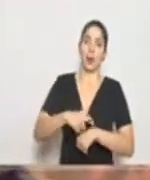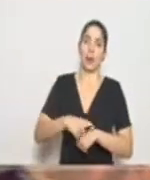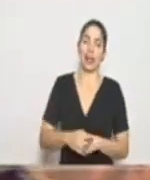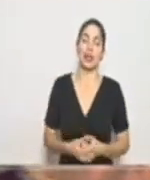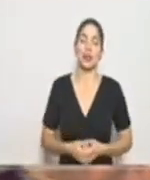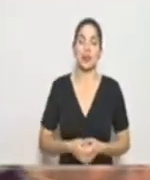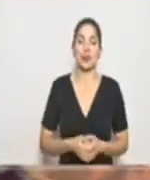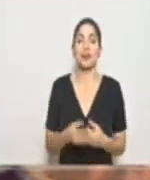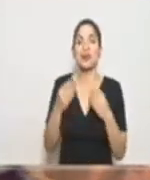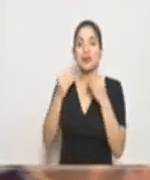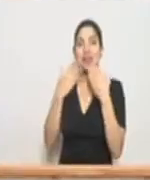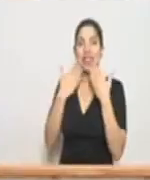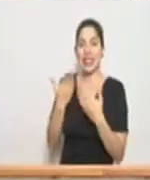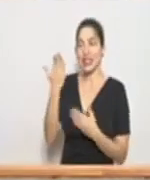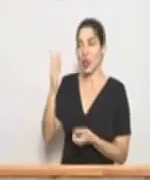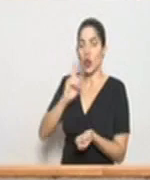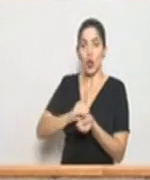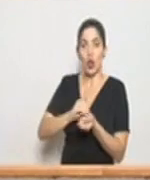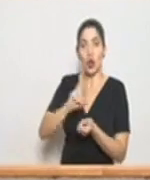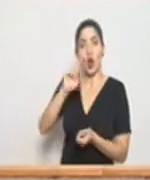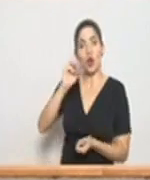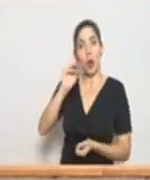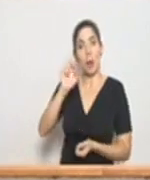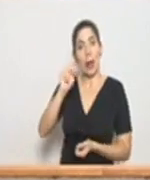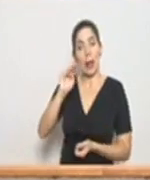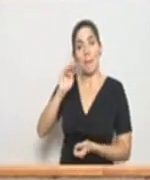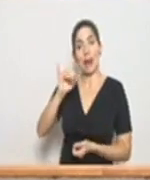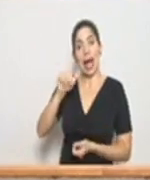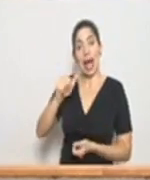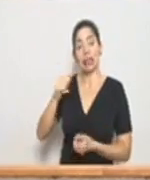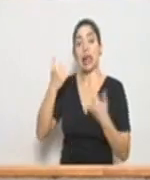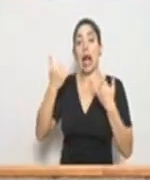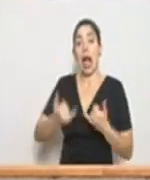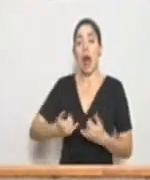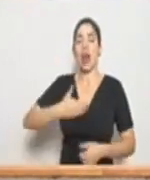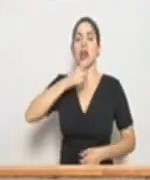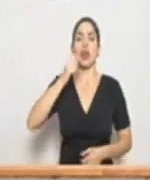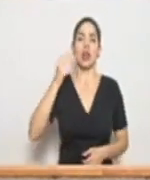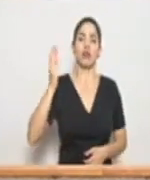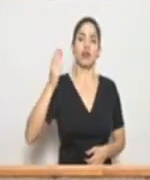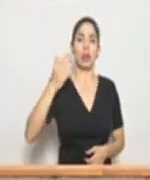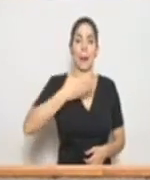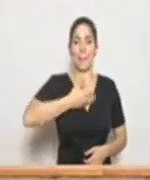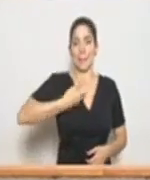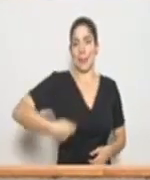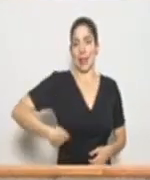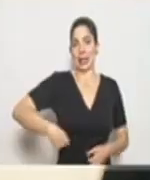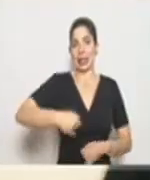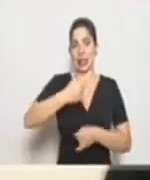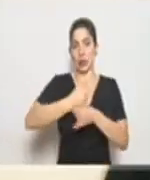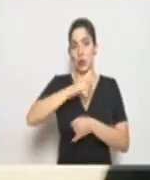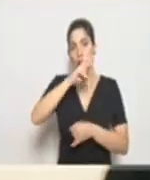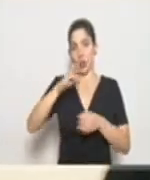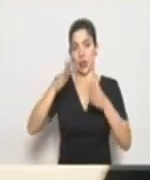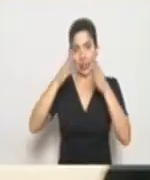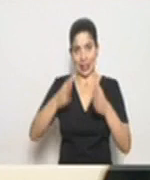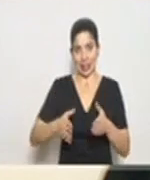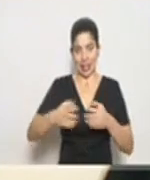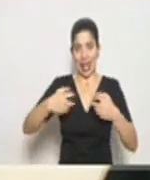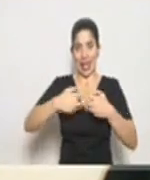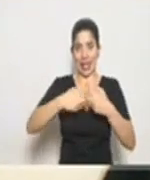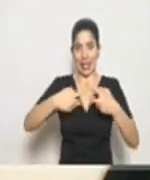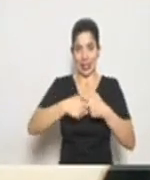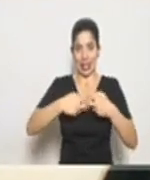Muchas gracias al doctor Román Macaya. Escucharemos a la presidenta ejecutiva del Instituto Costarricense de